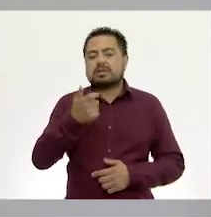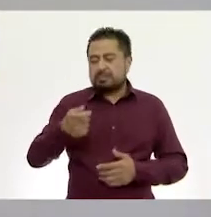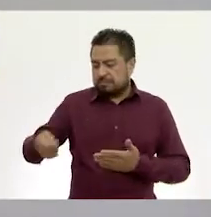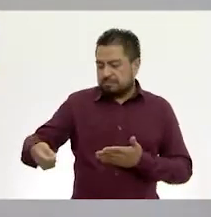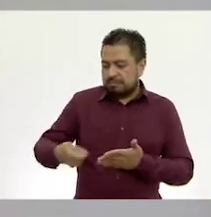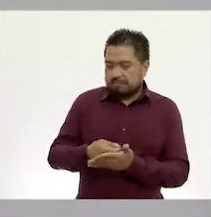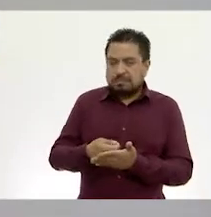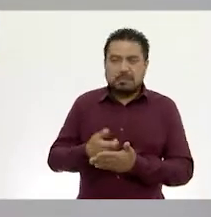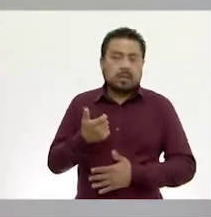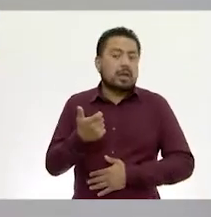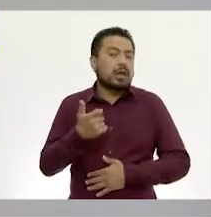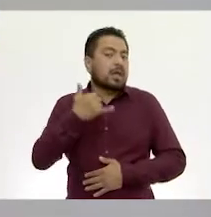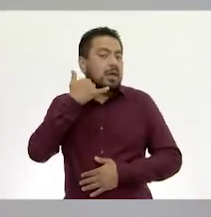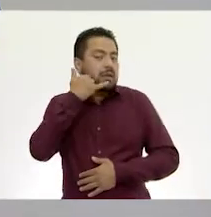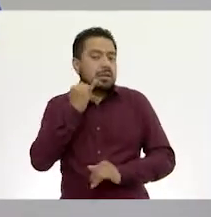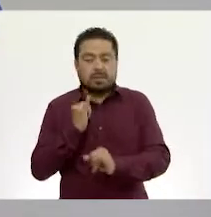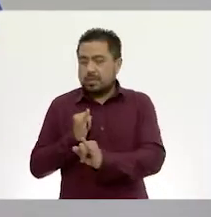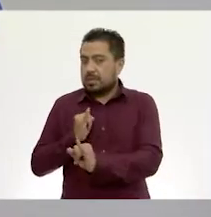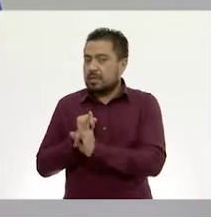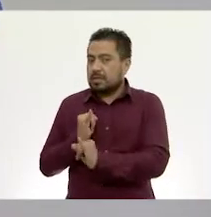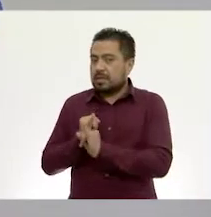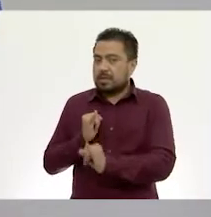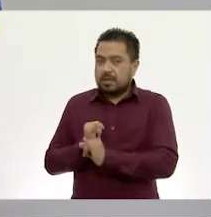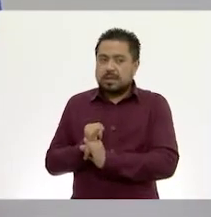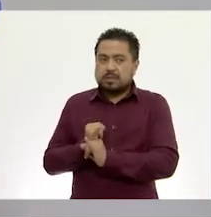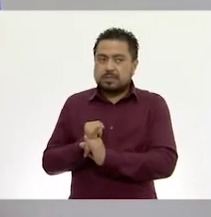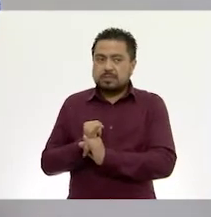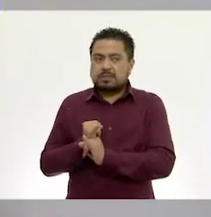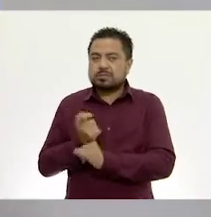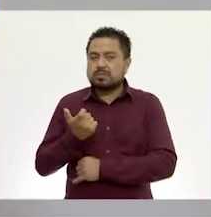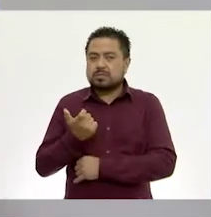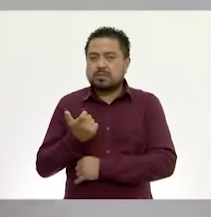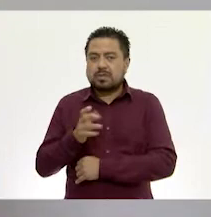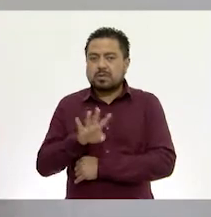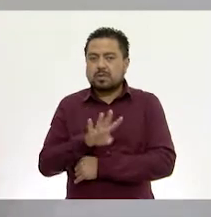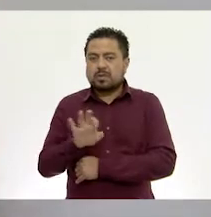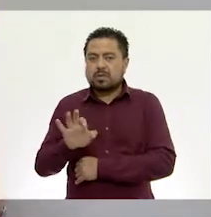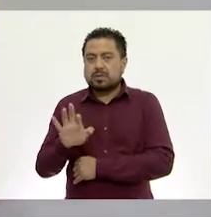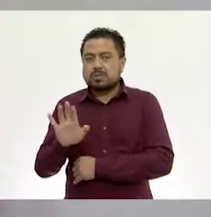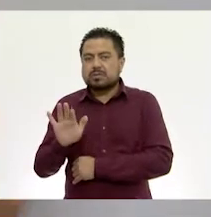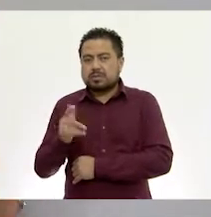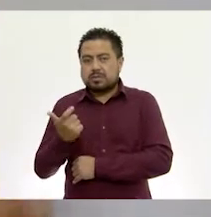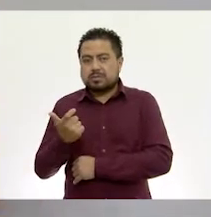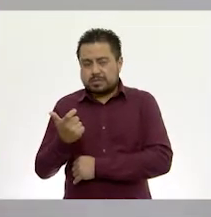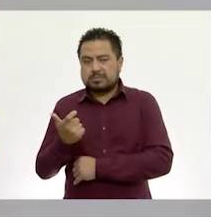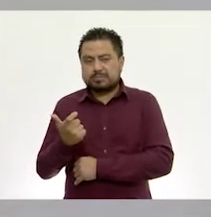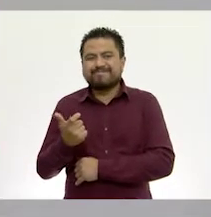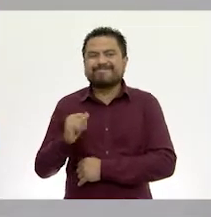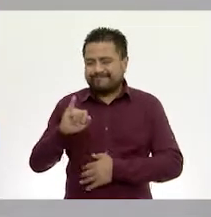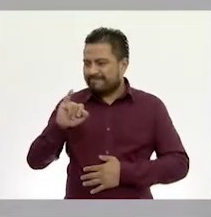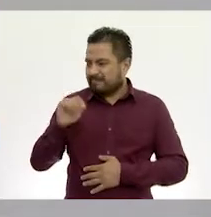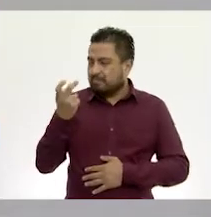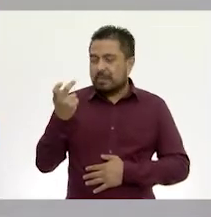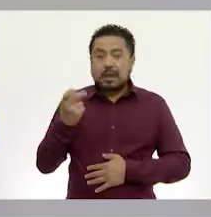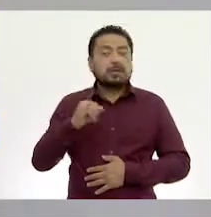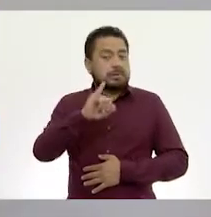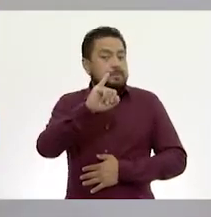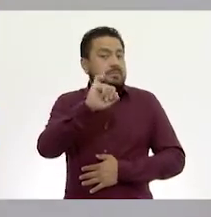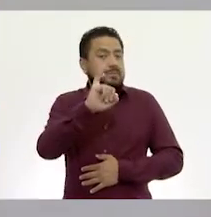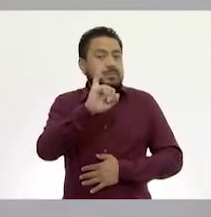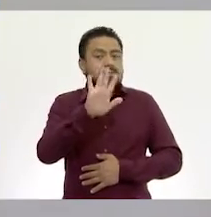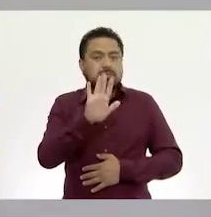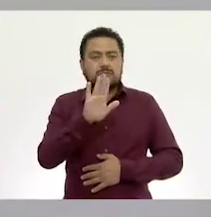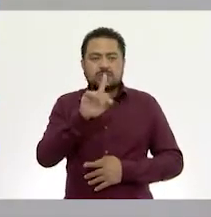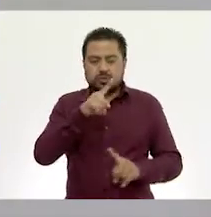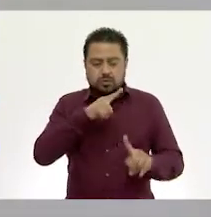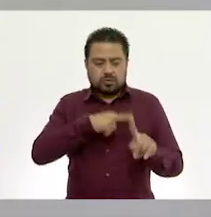de internet es de 450. Ah, afirmativo. Efectivamente, en la